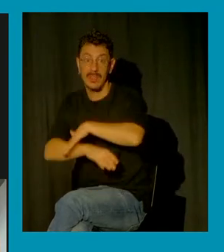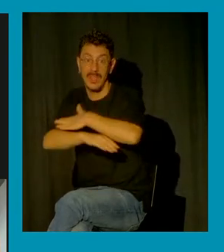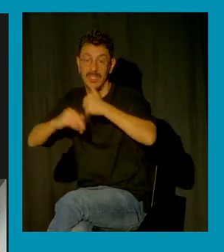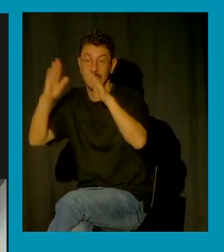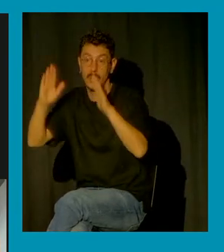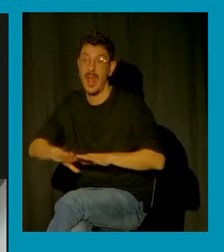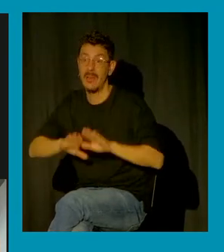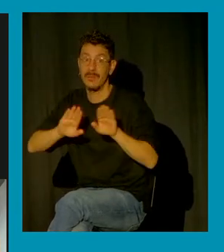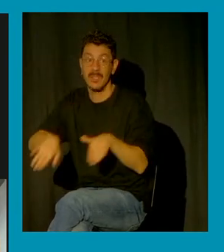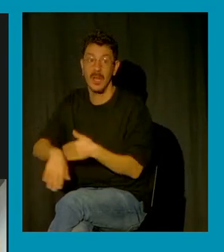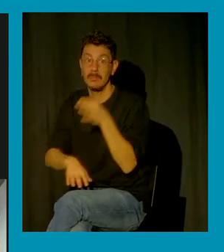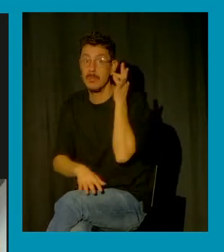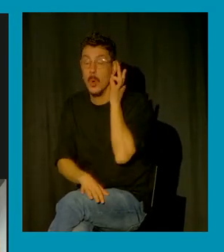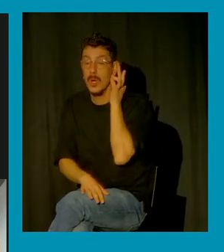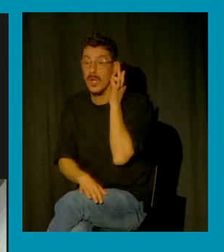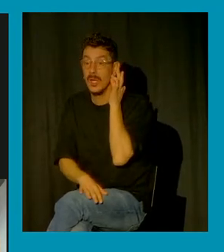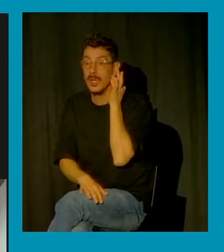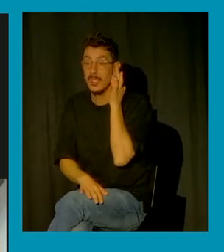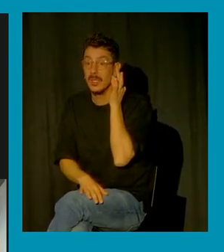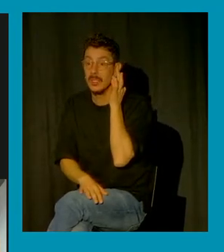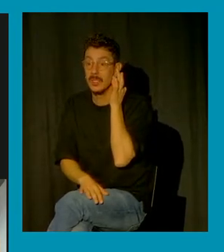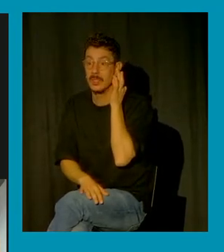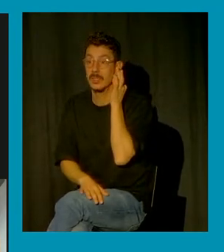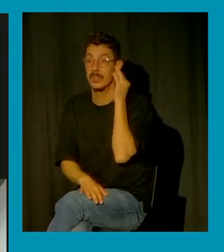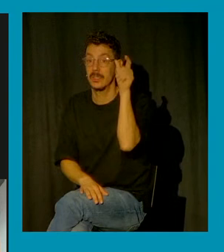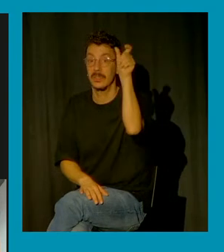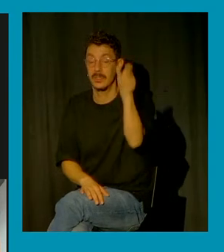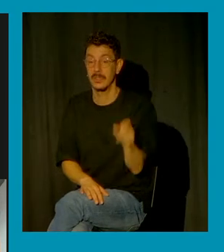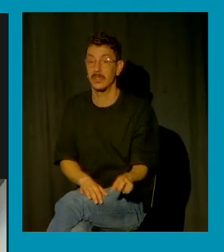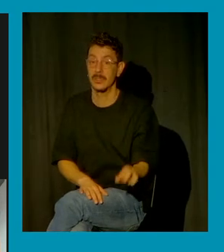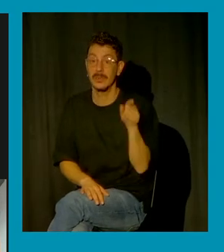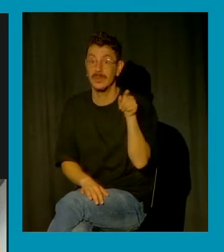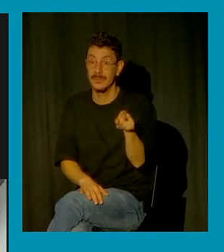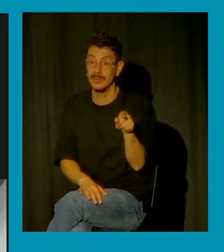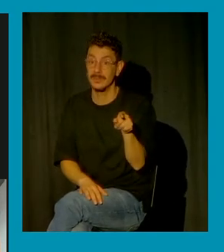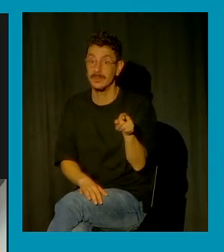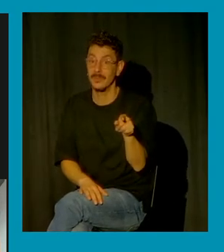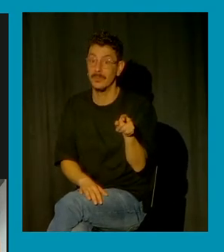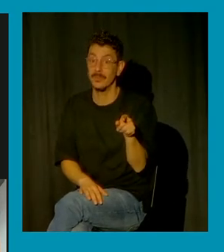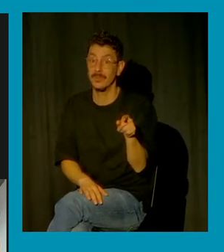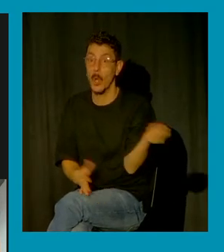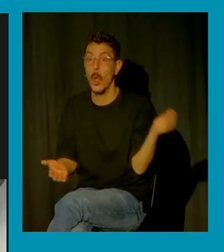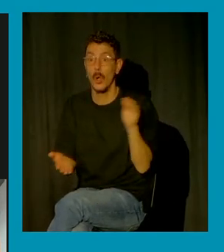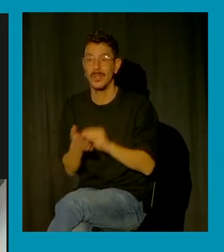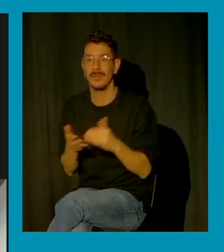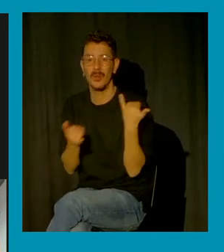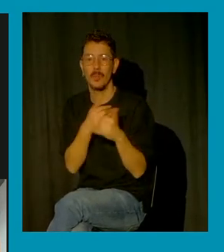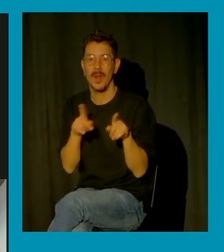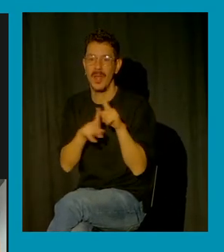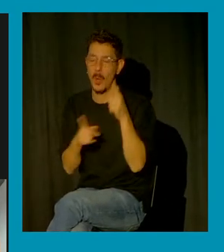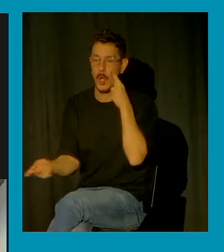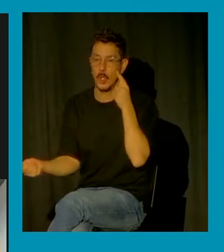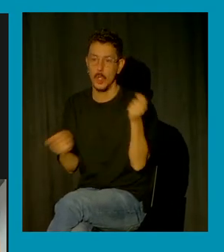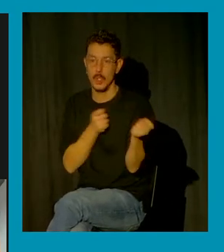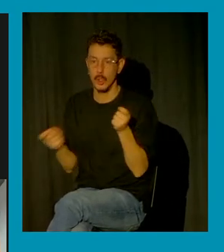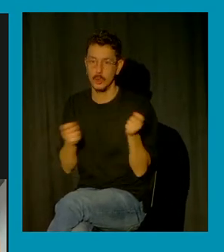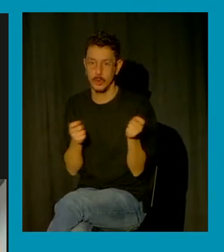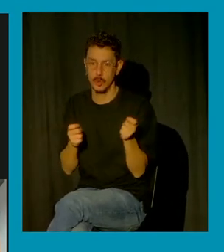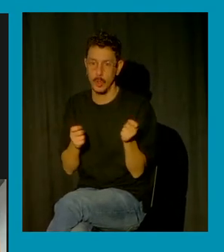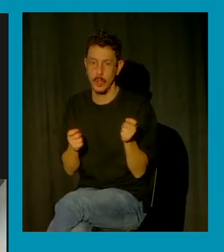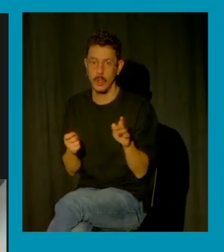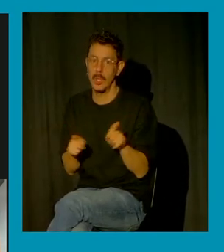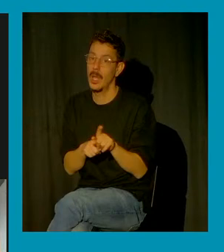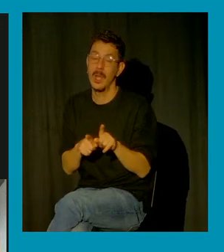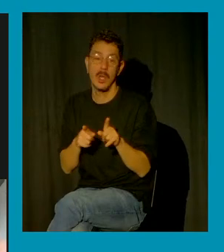mujer deriva de un estado de poder retomar las riendas de su vida a un estado supercrítico de